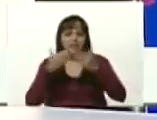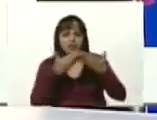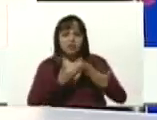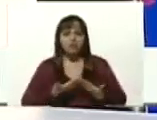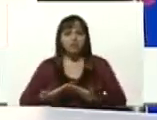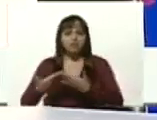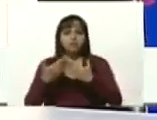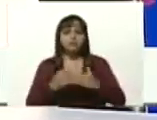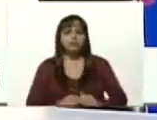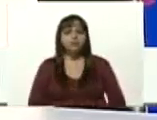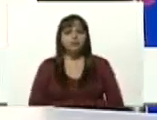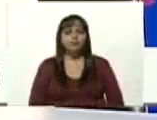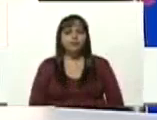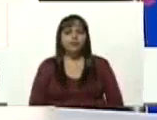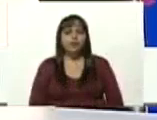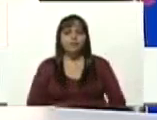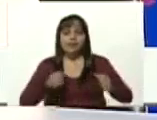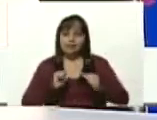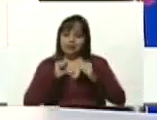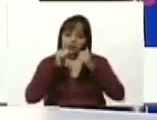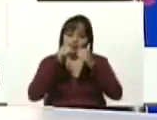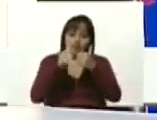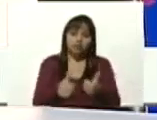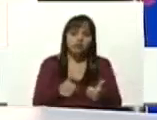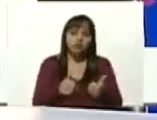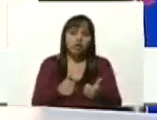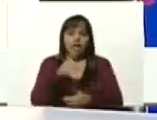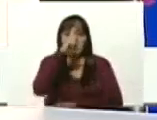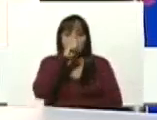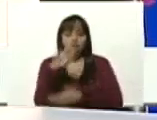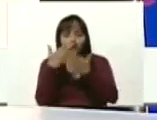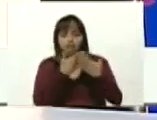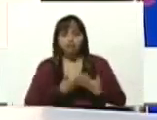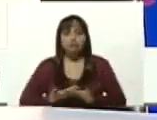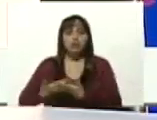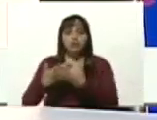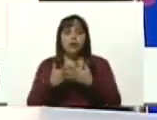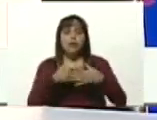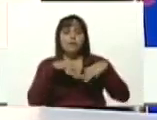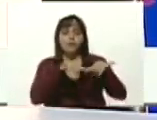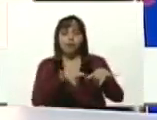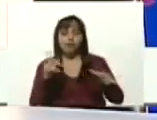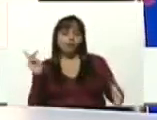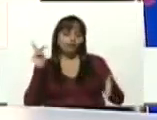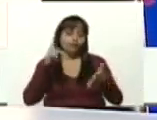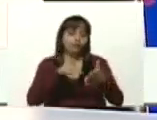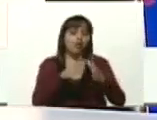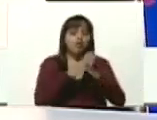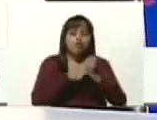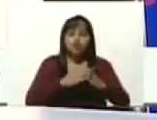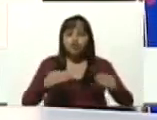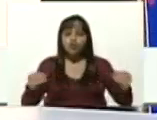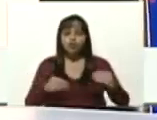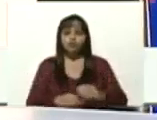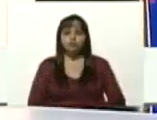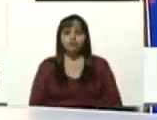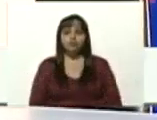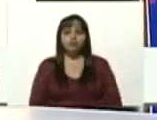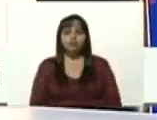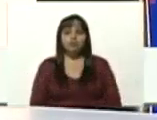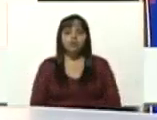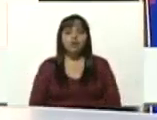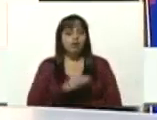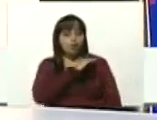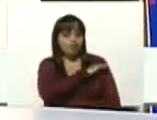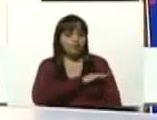para el inicio del año escolar y allí estamos todos y todos los ministros